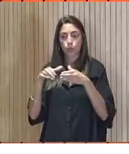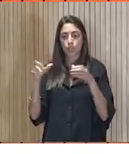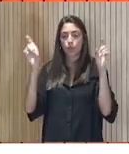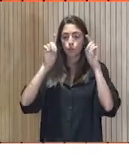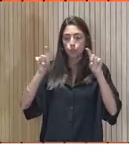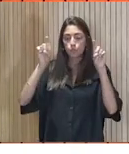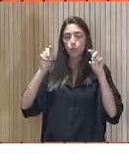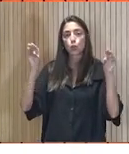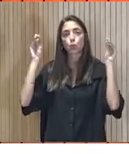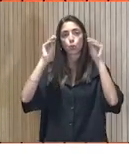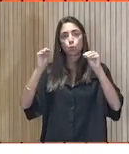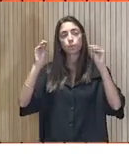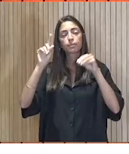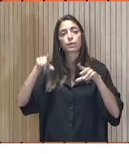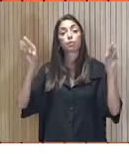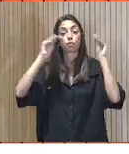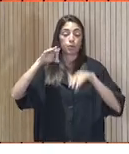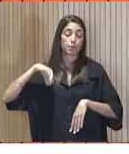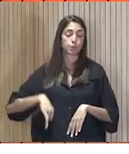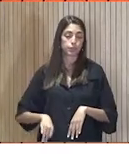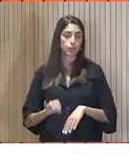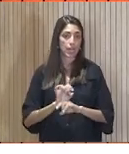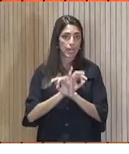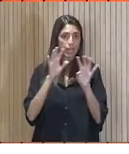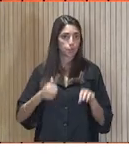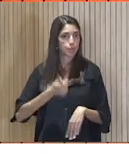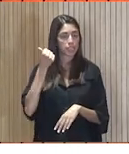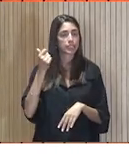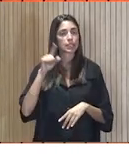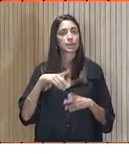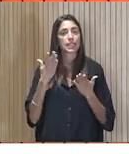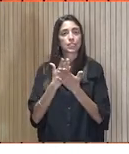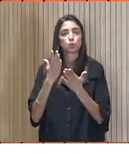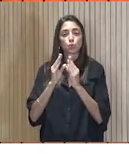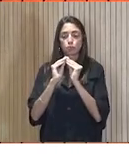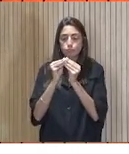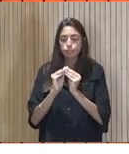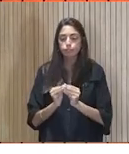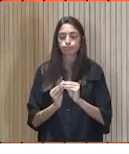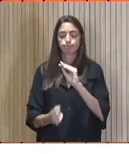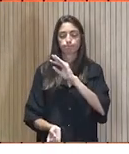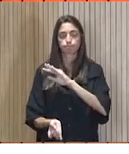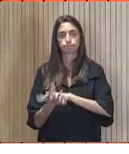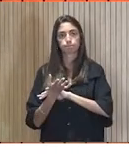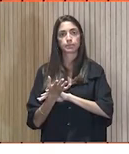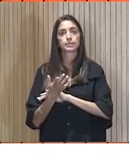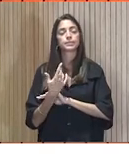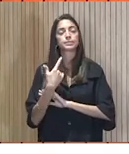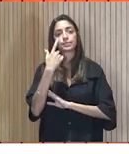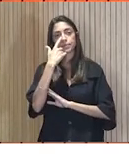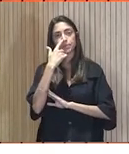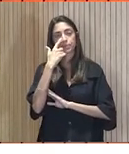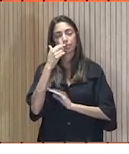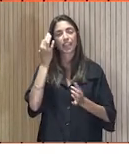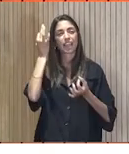información general, sobre todo formación profesional, y, finalmente, en eso, en elaborar estudios que pusieran en conocimiento del público interesado datos